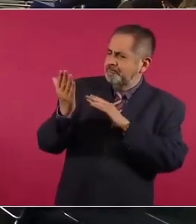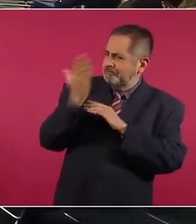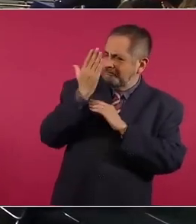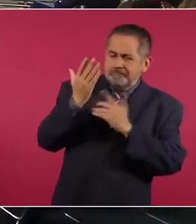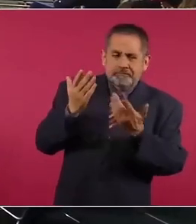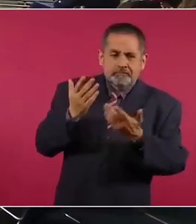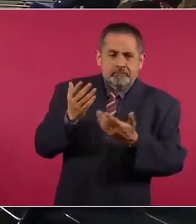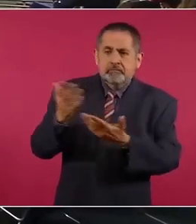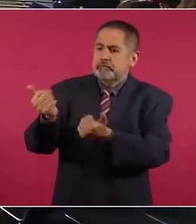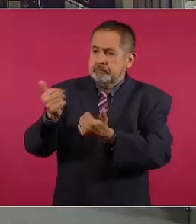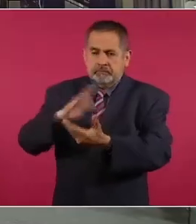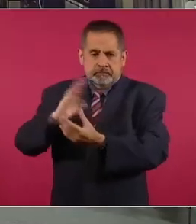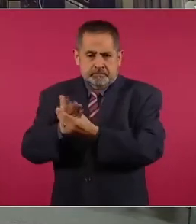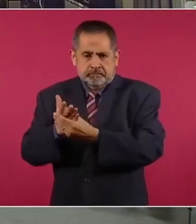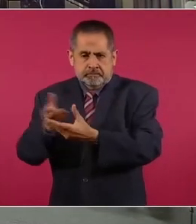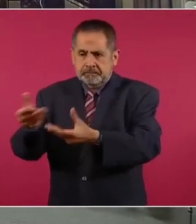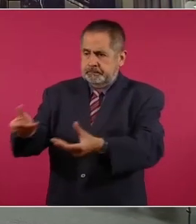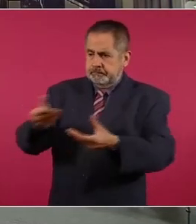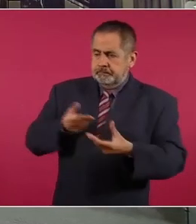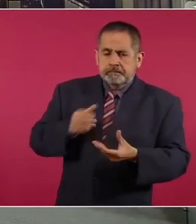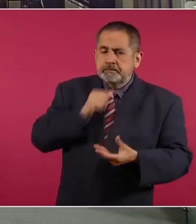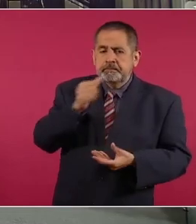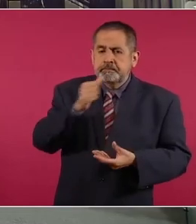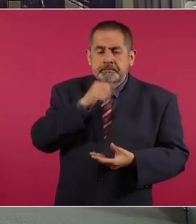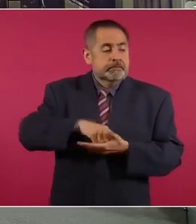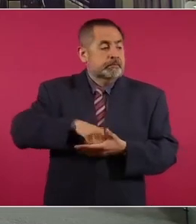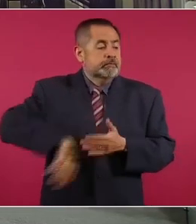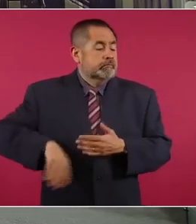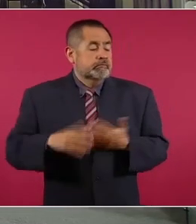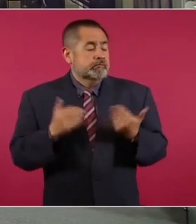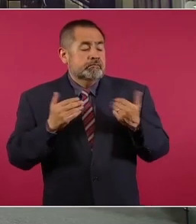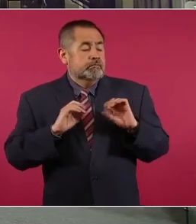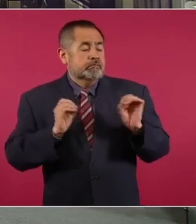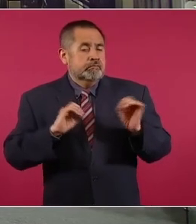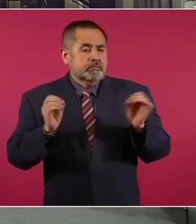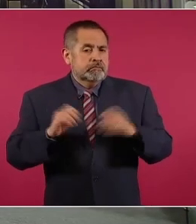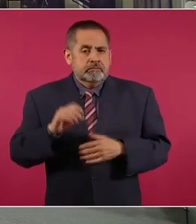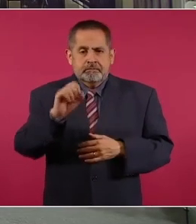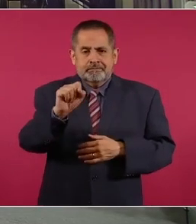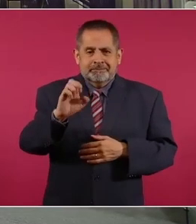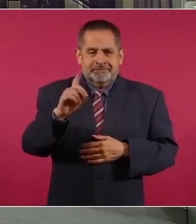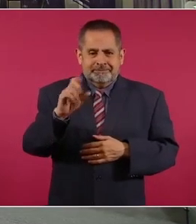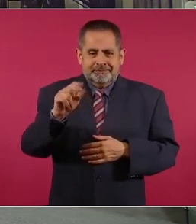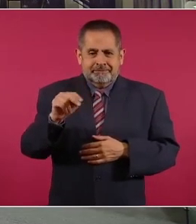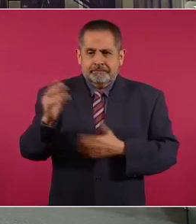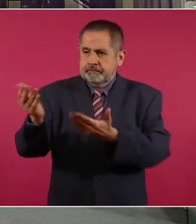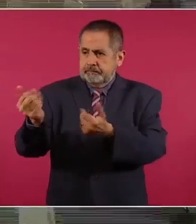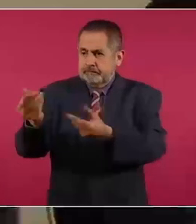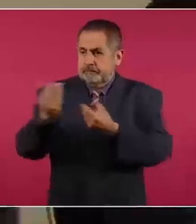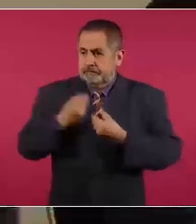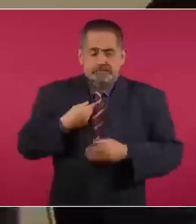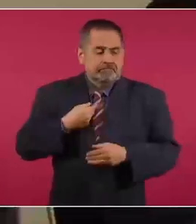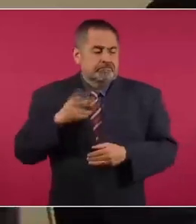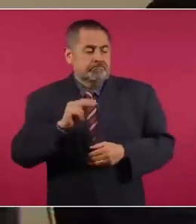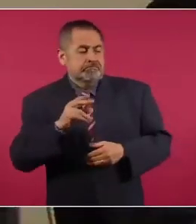entrega de expedientes por parte de la Secretaría de la Defensa Nacional y señalaron que todos estos obstáculos